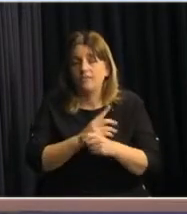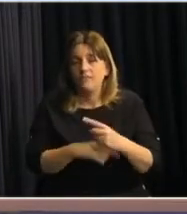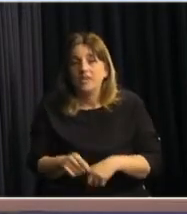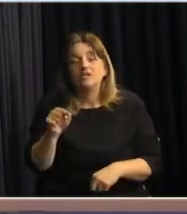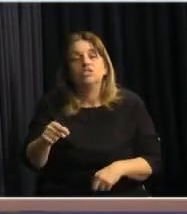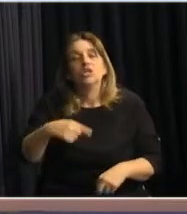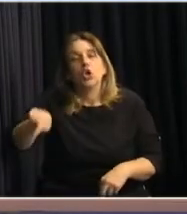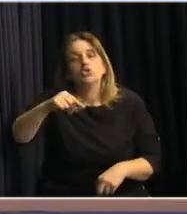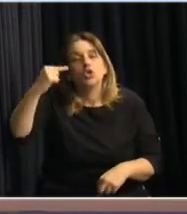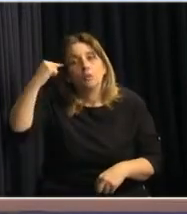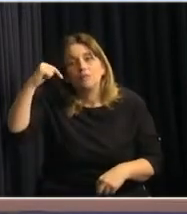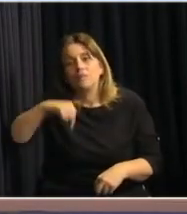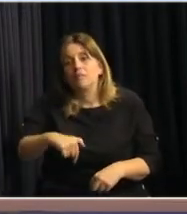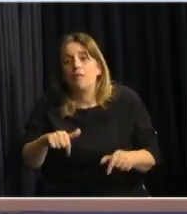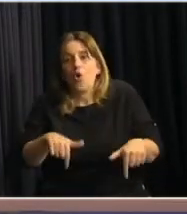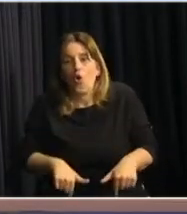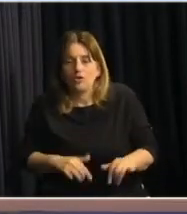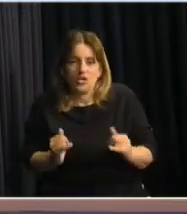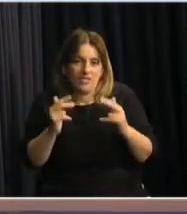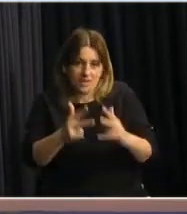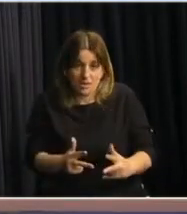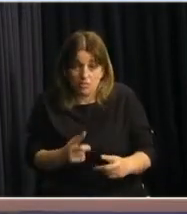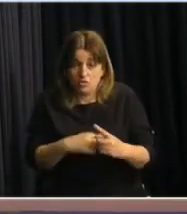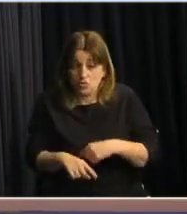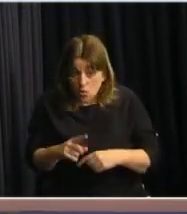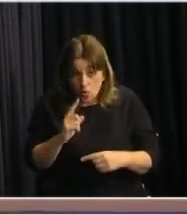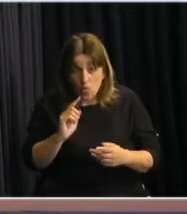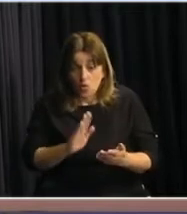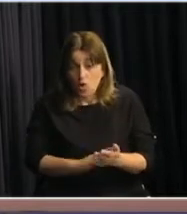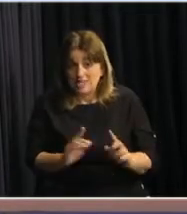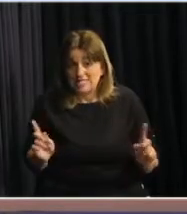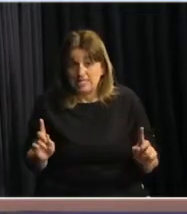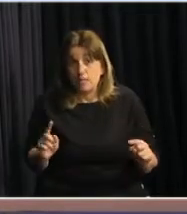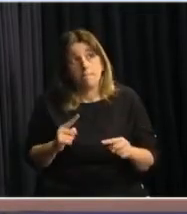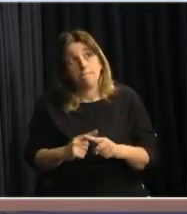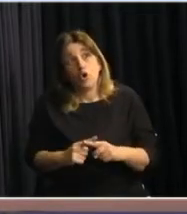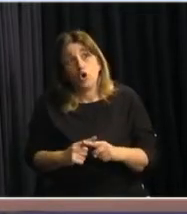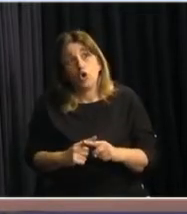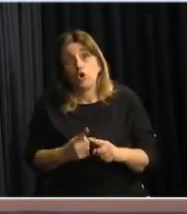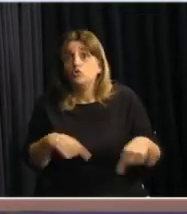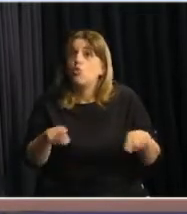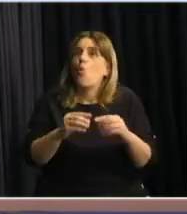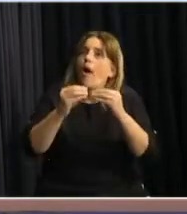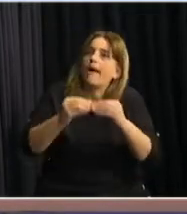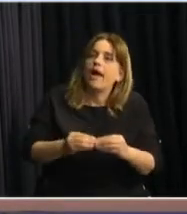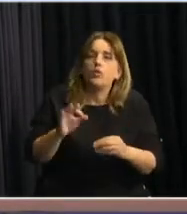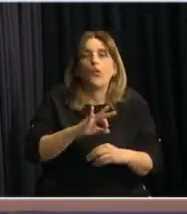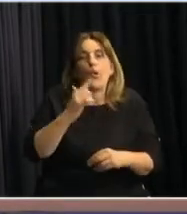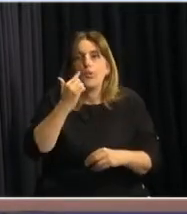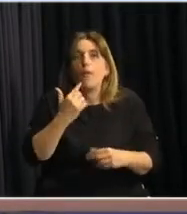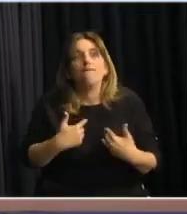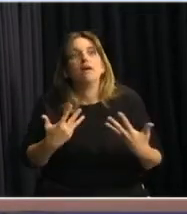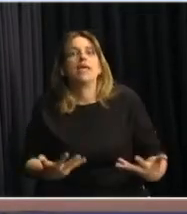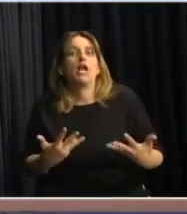mente es que hoy, como decíamos al inicio, las medidas no se pueden quedar en cálculos o en buenos